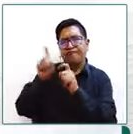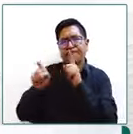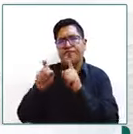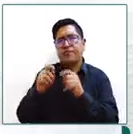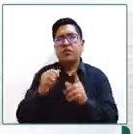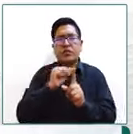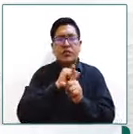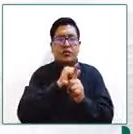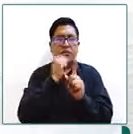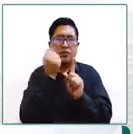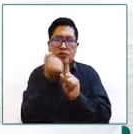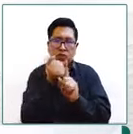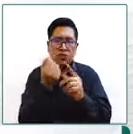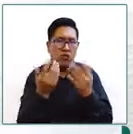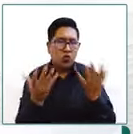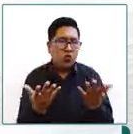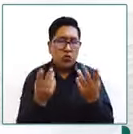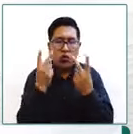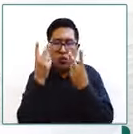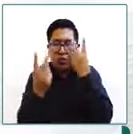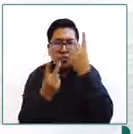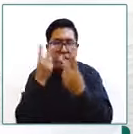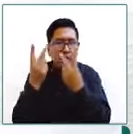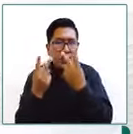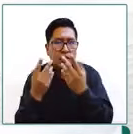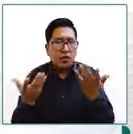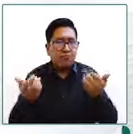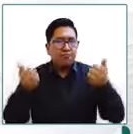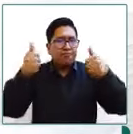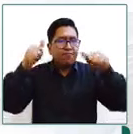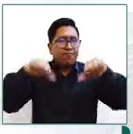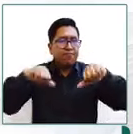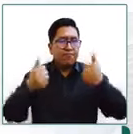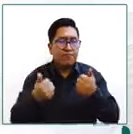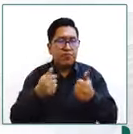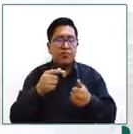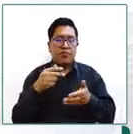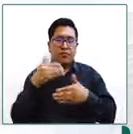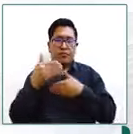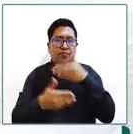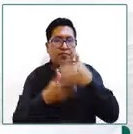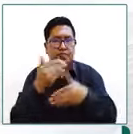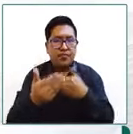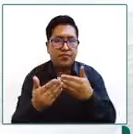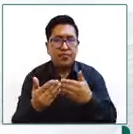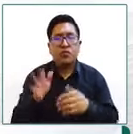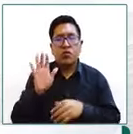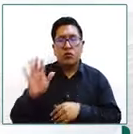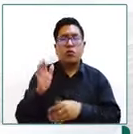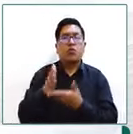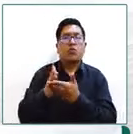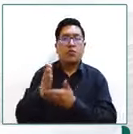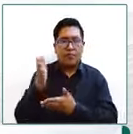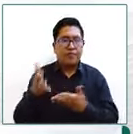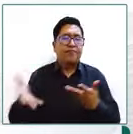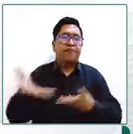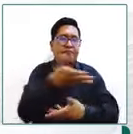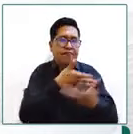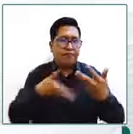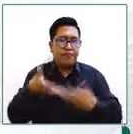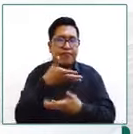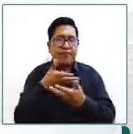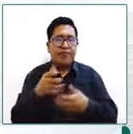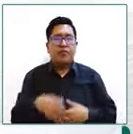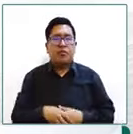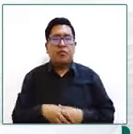estado de situación de las visitas familiares como un mecanismo para preservar estos vínculos familiares ¿no?